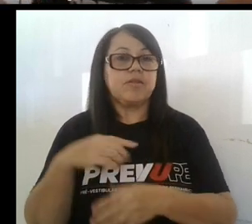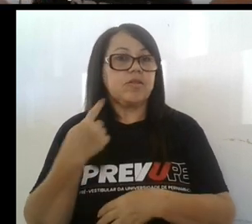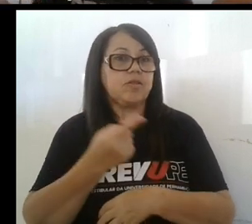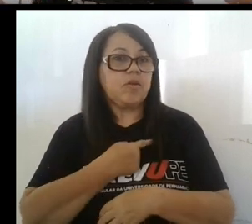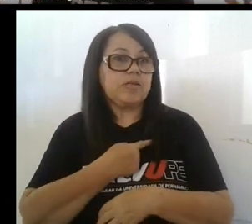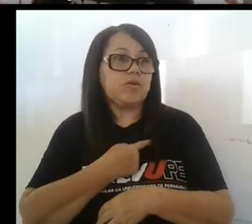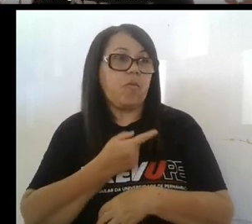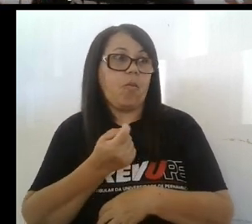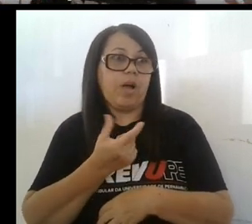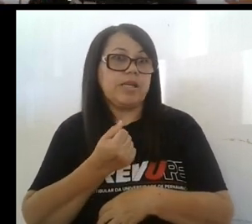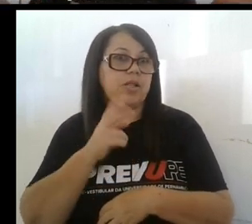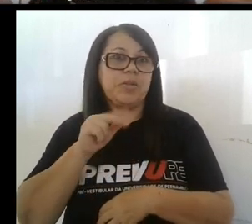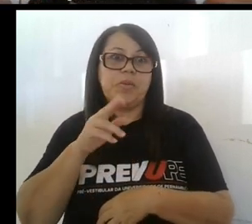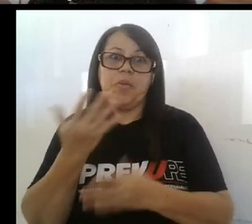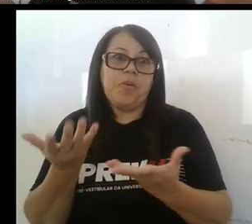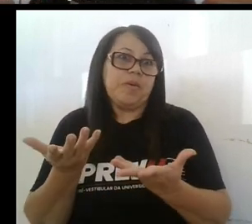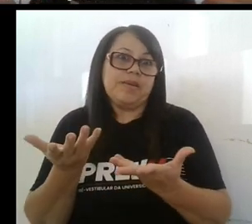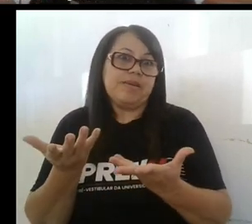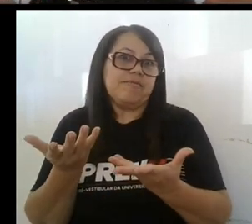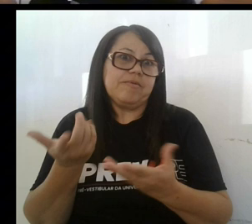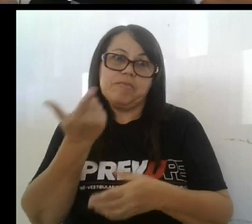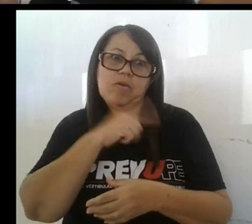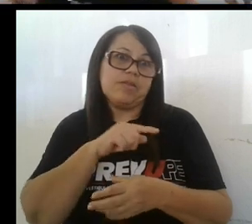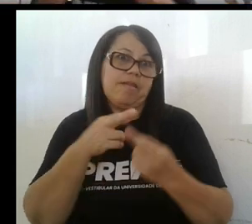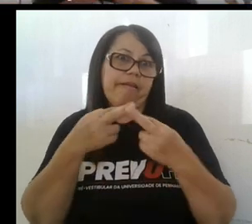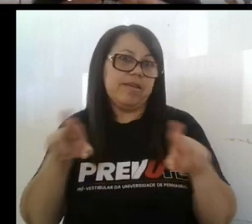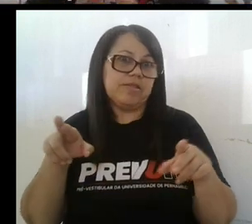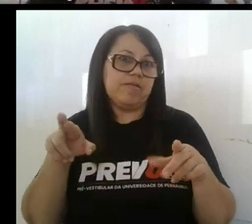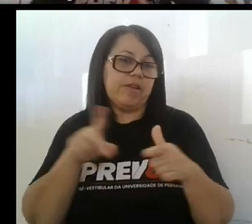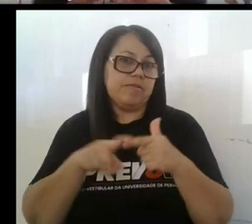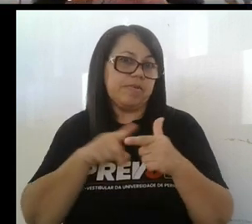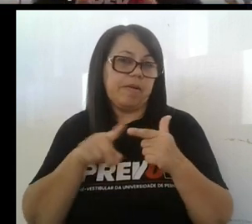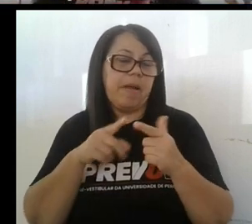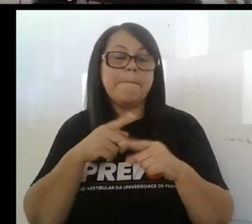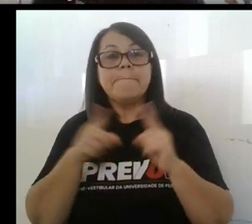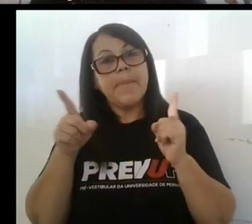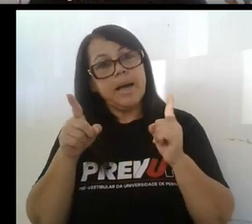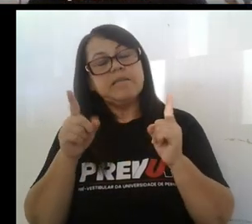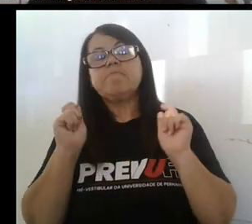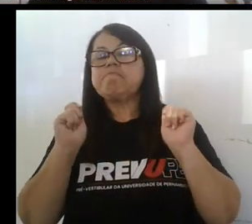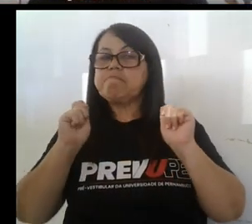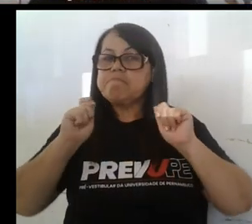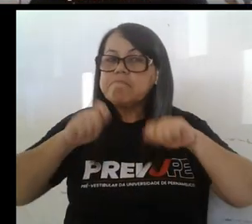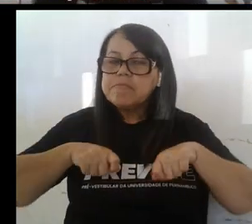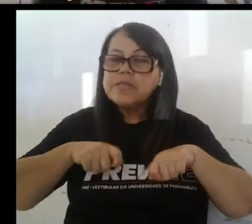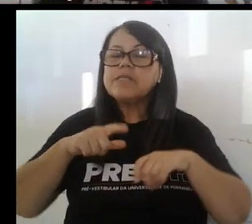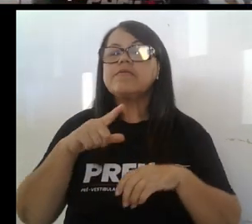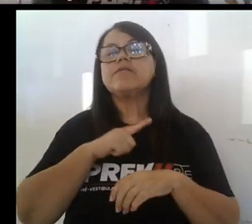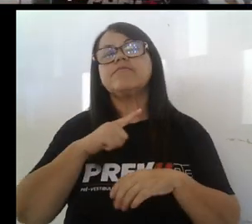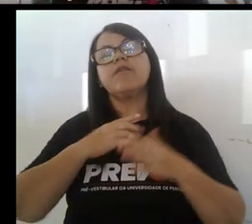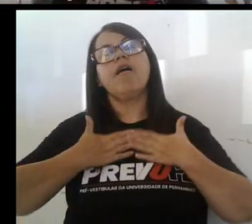tenemos solución para todos los conflictos, pero al menos mantenernos